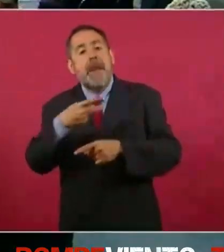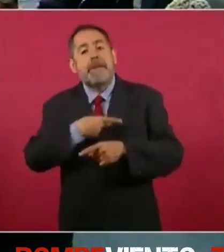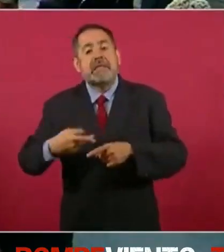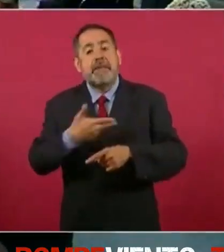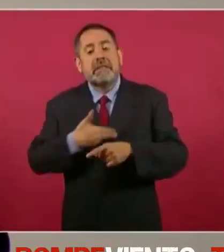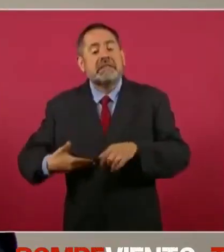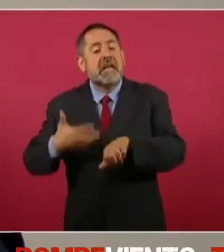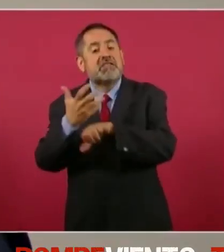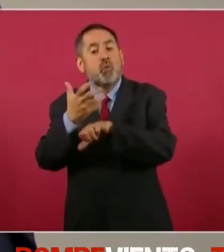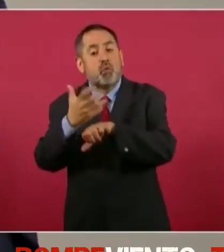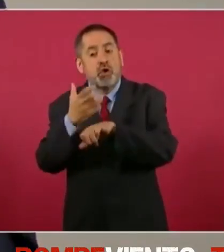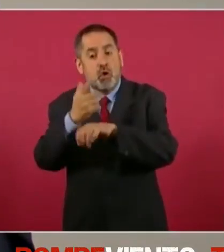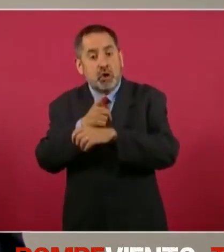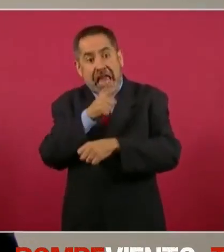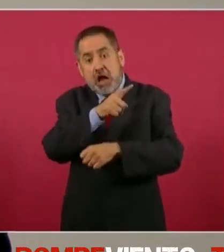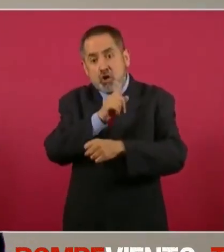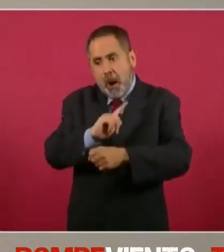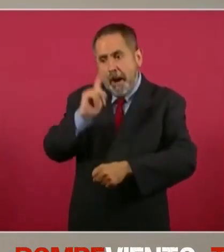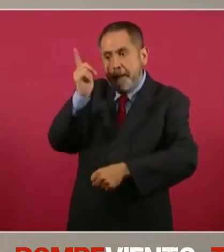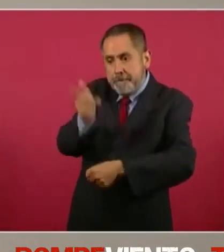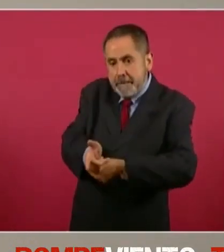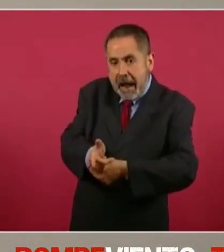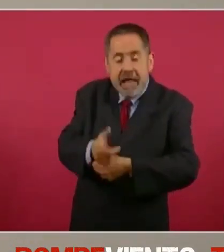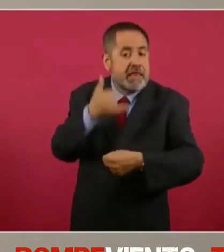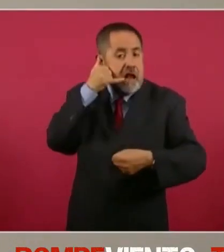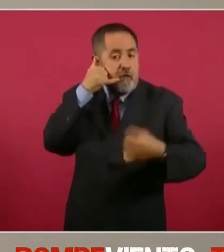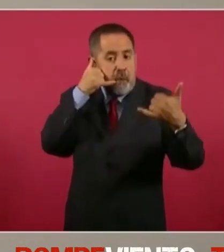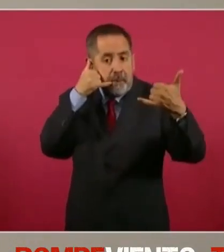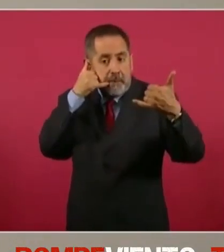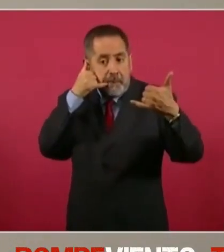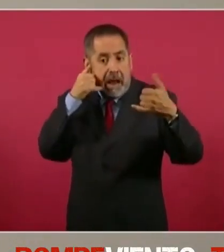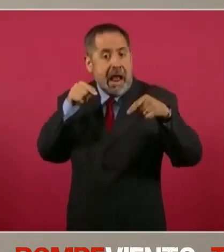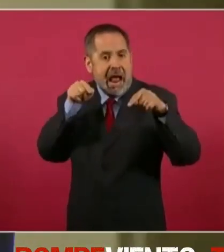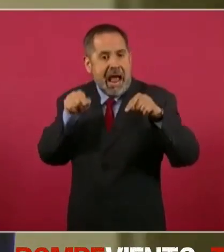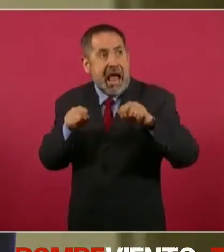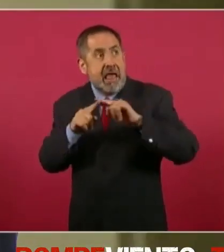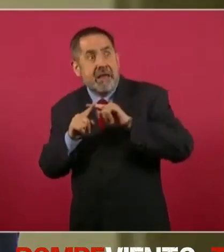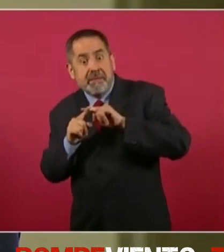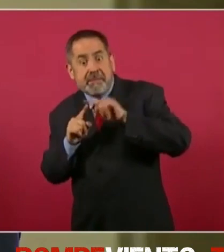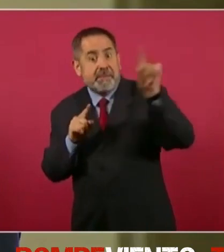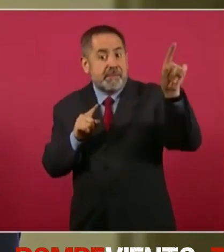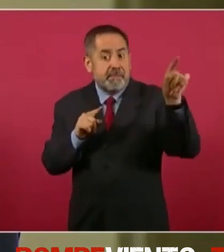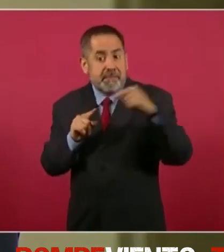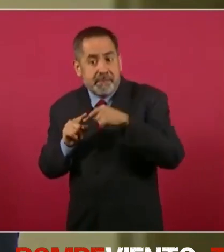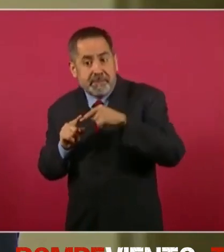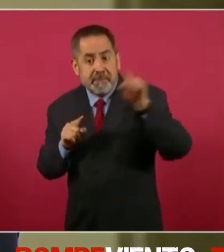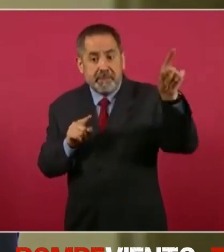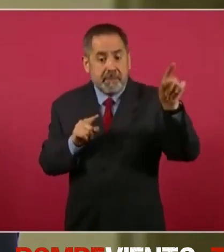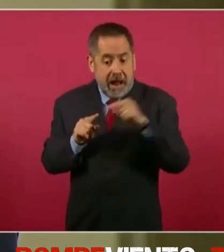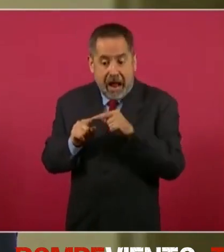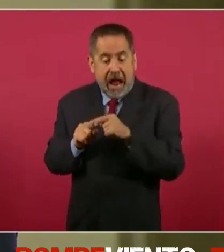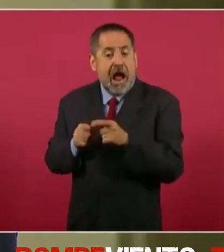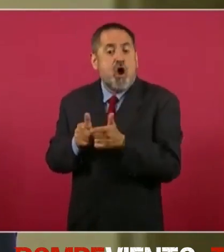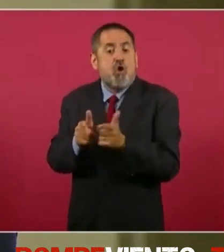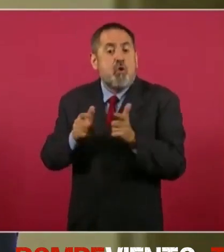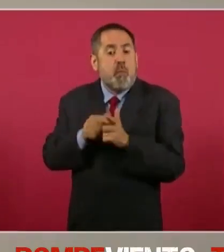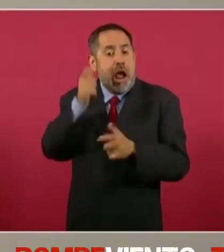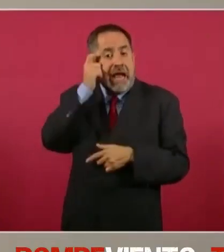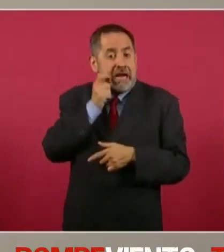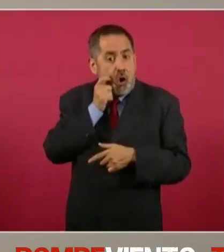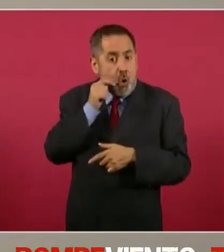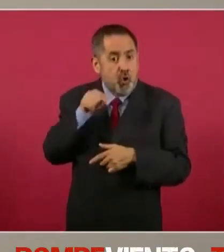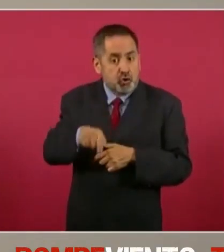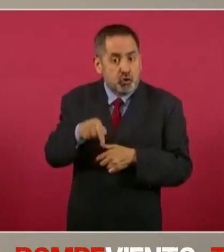intervenciones telefónicas que se realizaron en ese país al Grupo de Guerreros Unidos en sus prácticas